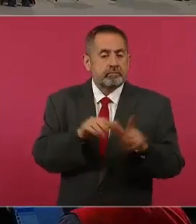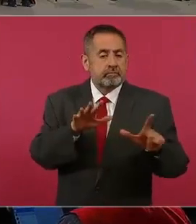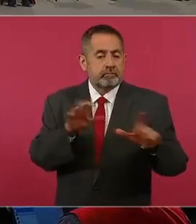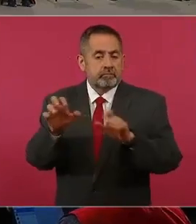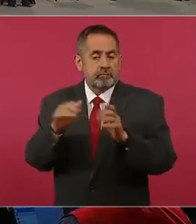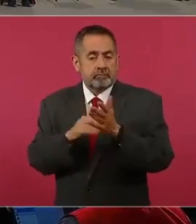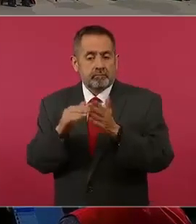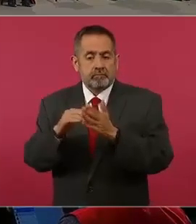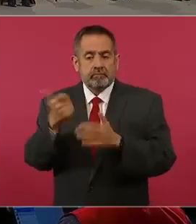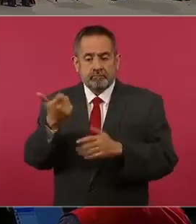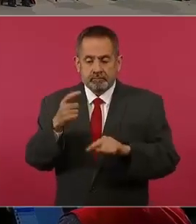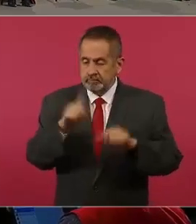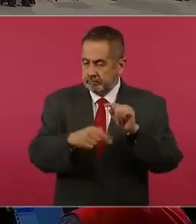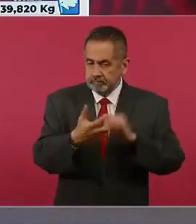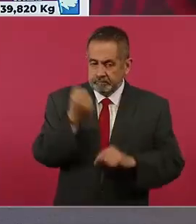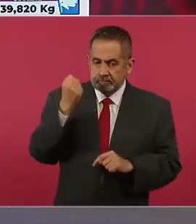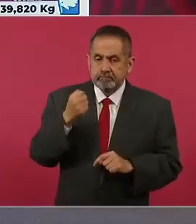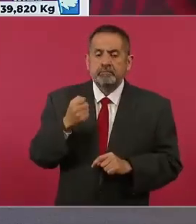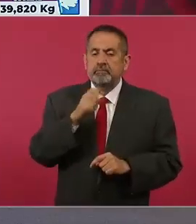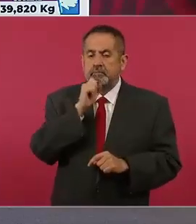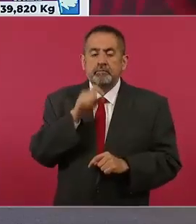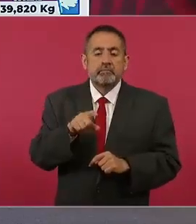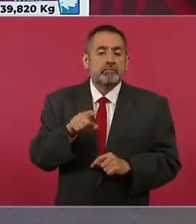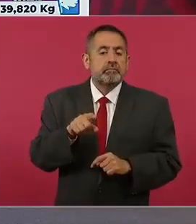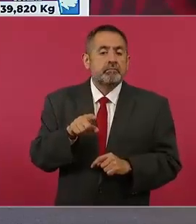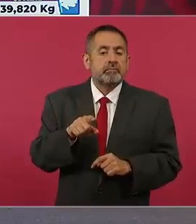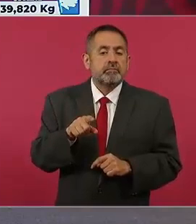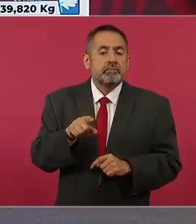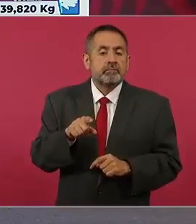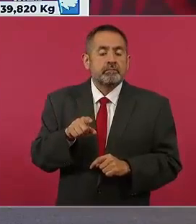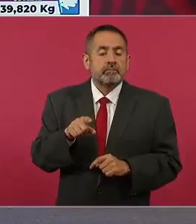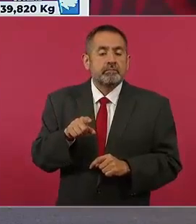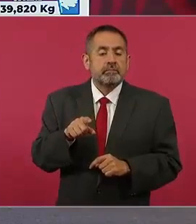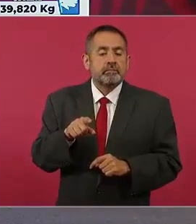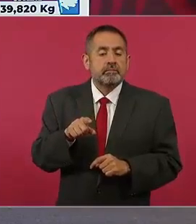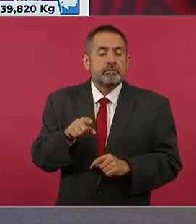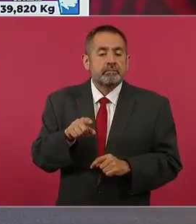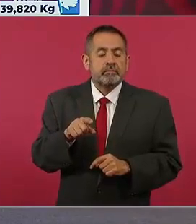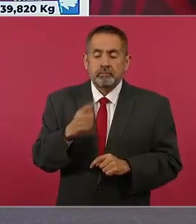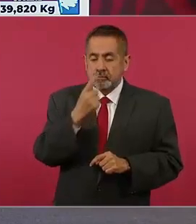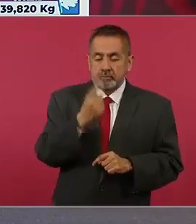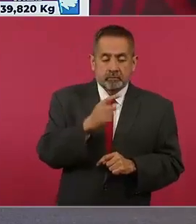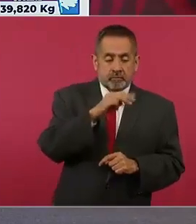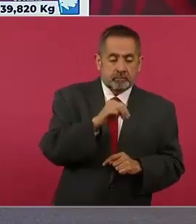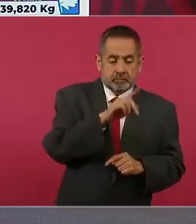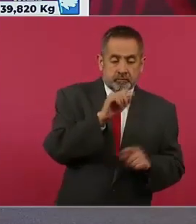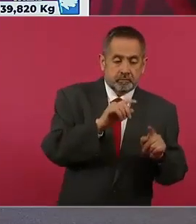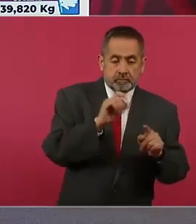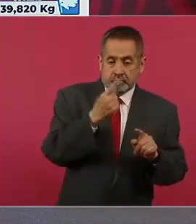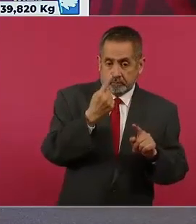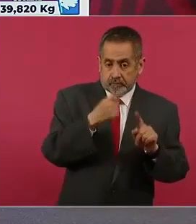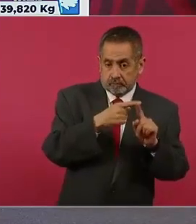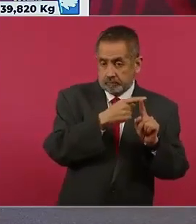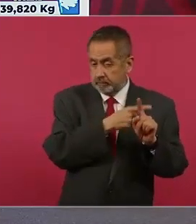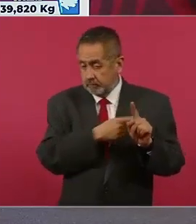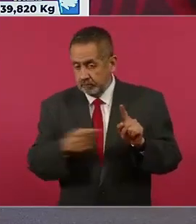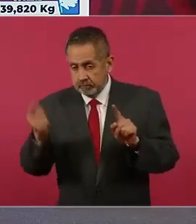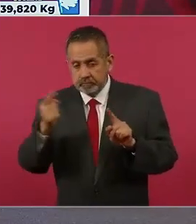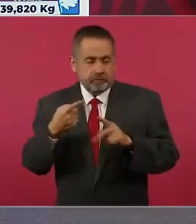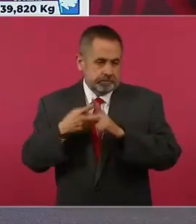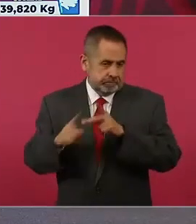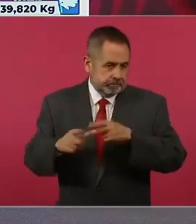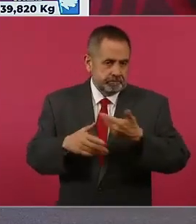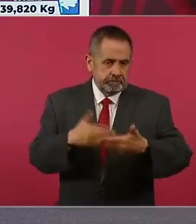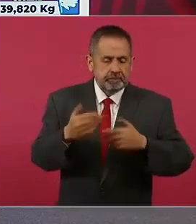millones de pesos. Y en lo que va del primero de marzo del 21, cuando inicia esta